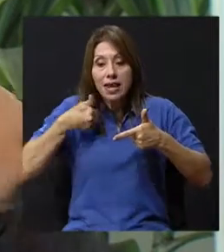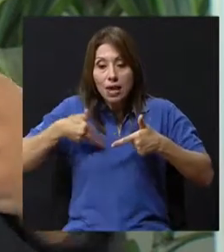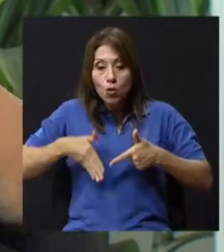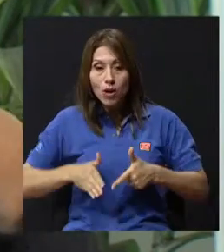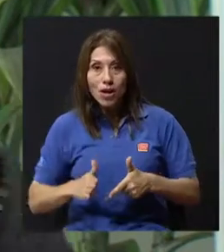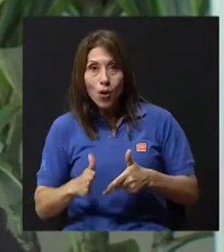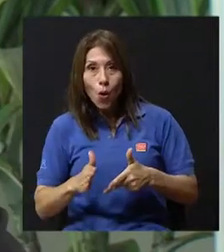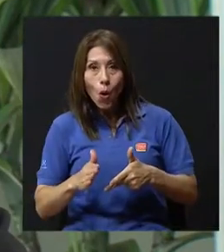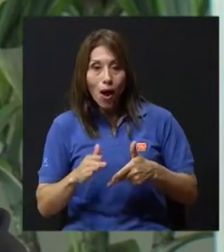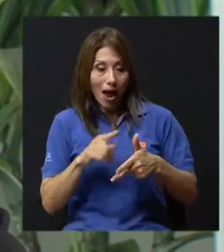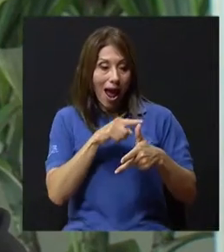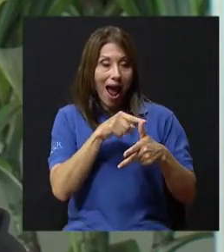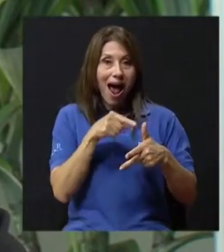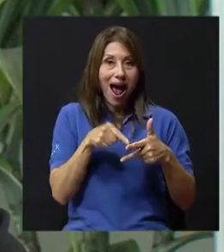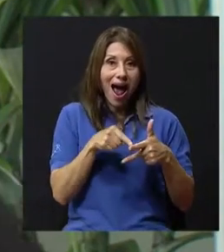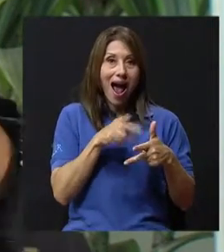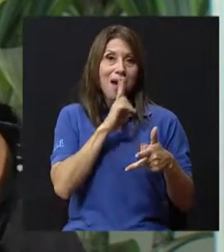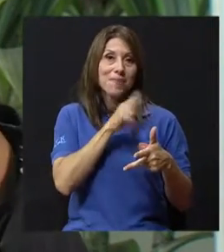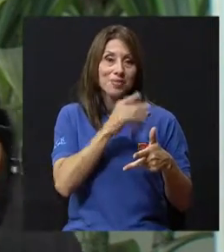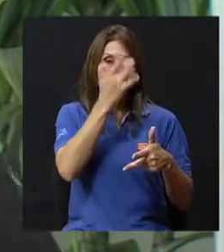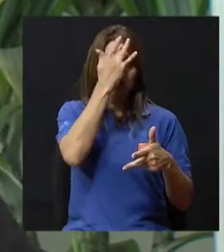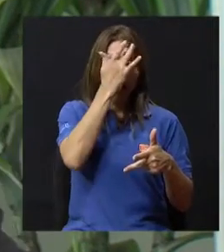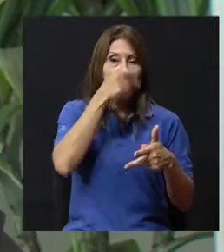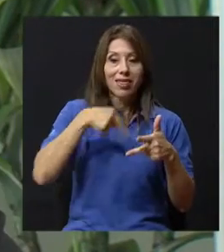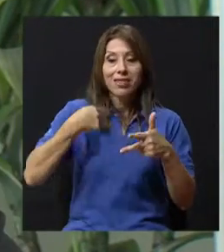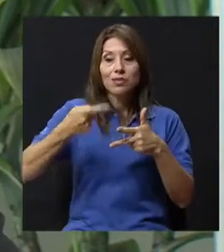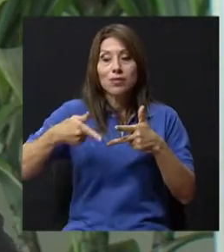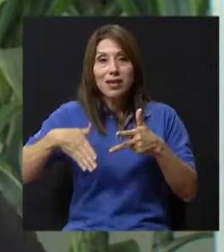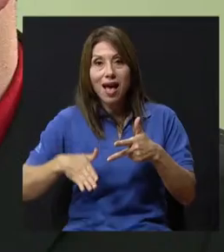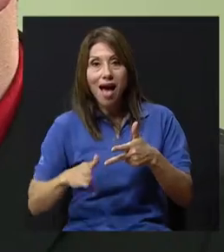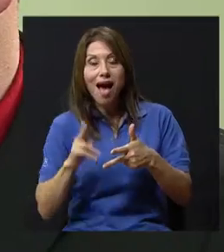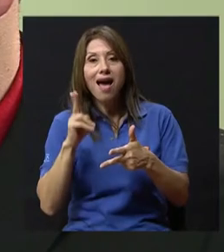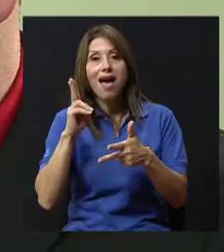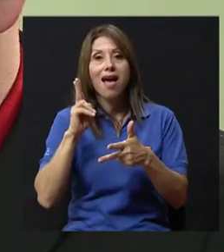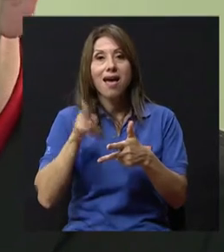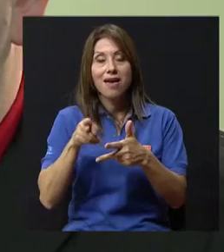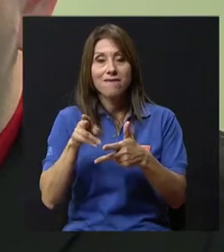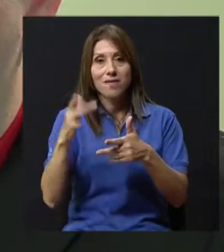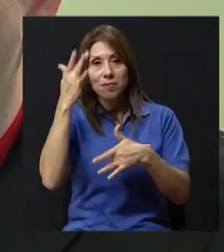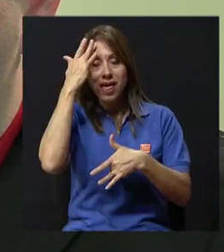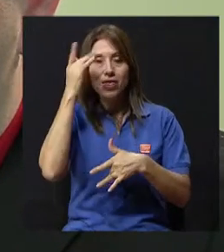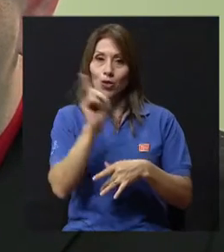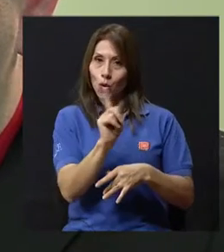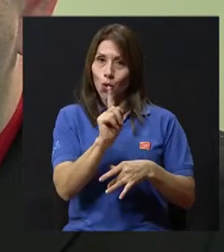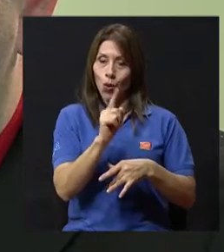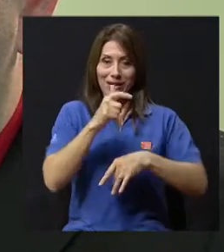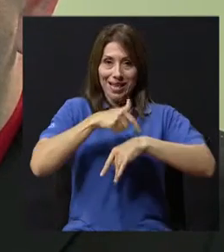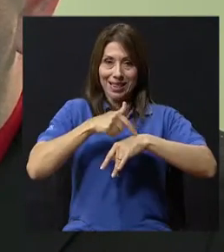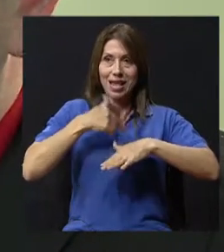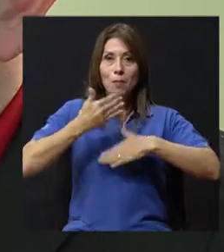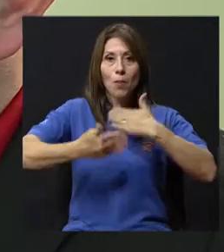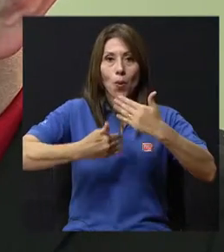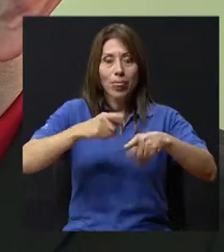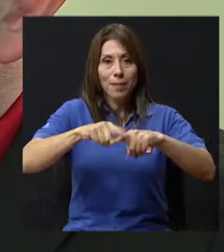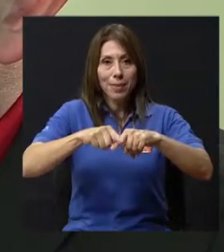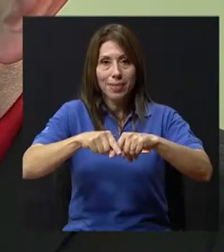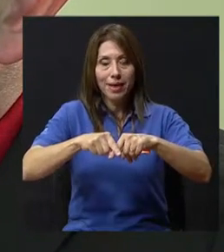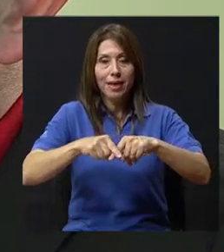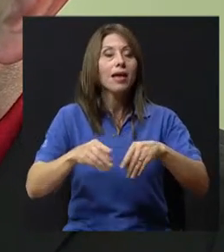sino que es esa interacción lo que va a hacer a través del tiempo como se presenta. Lo más importante es que el 80%